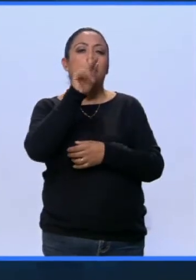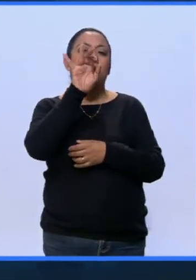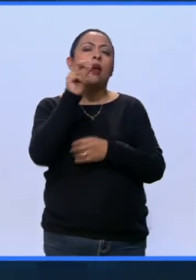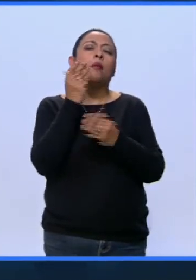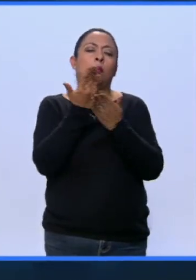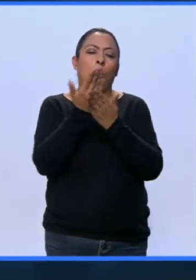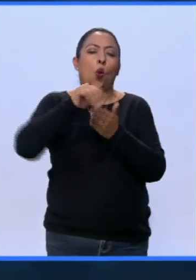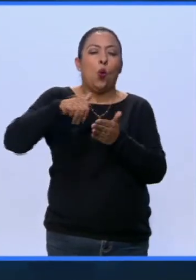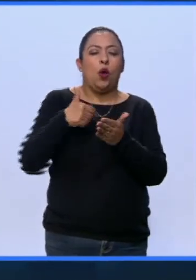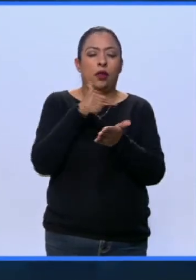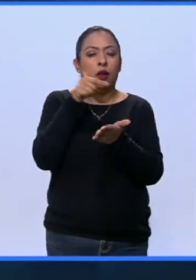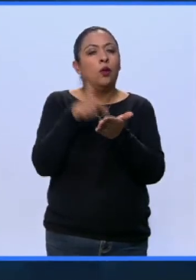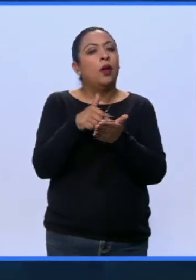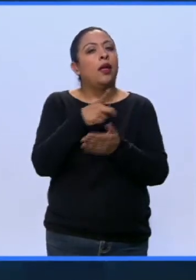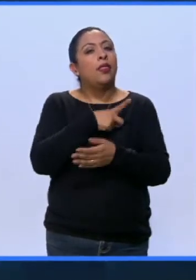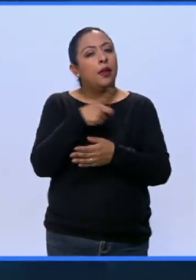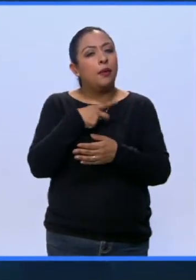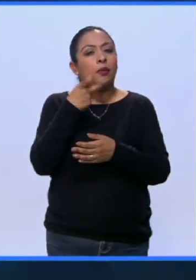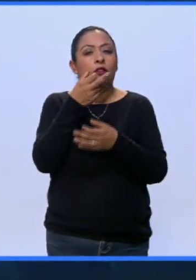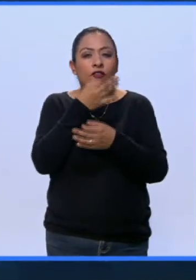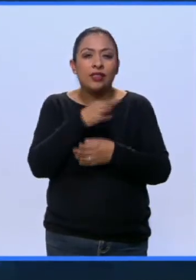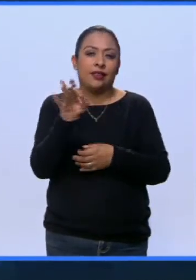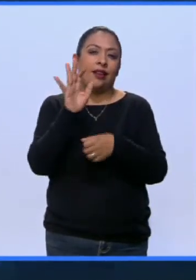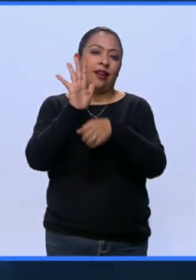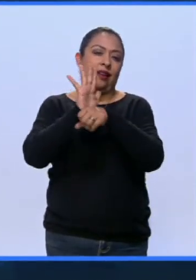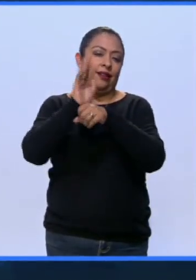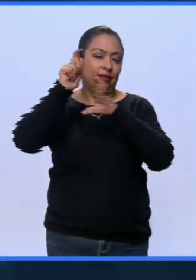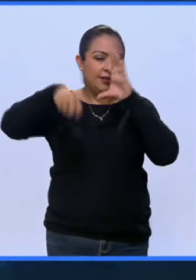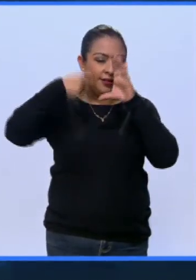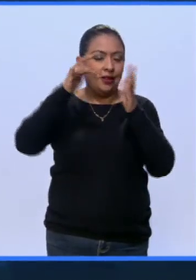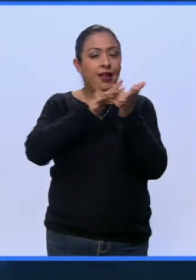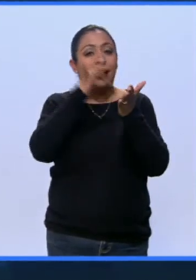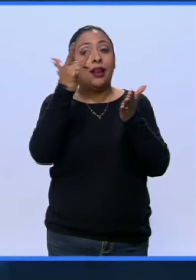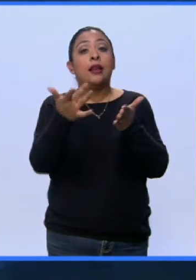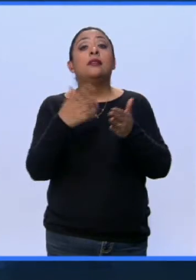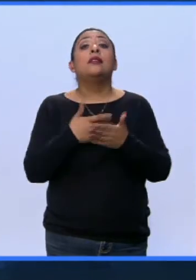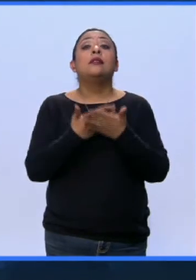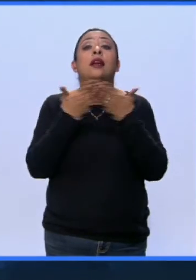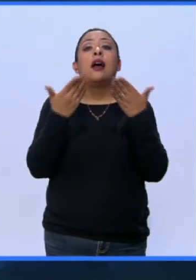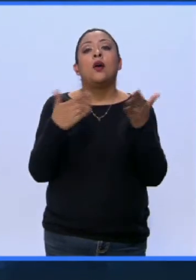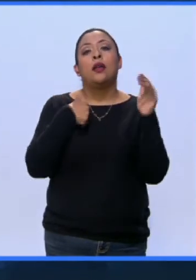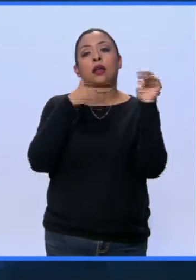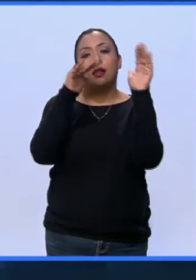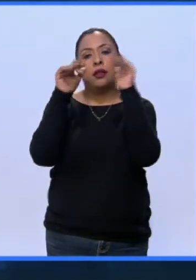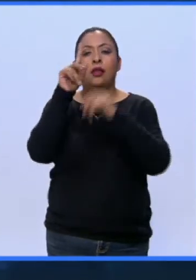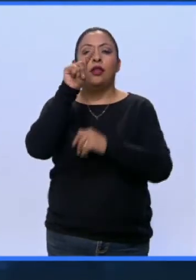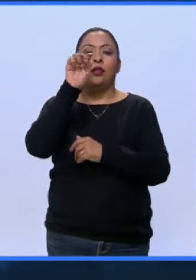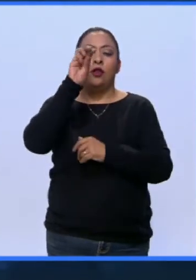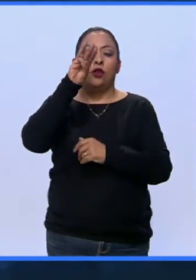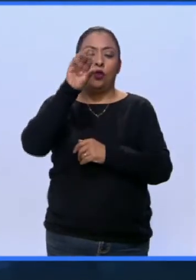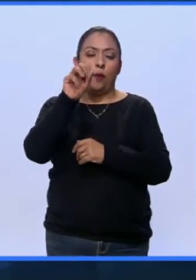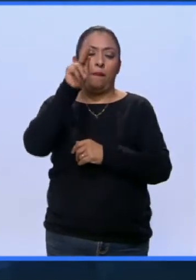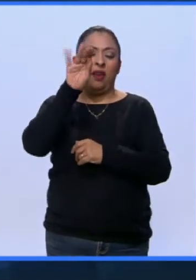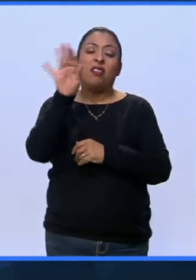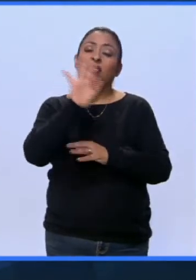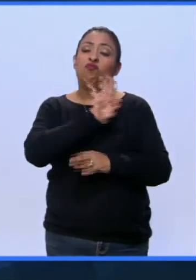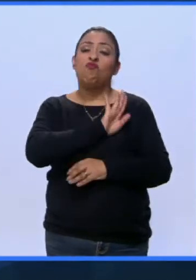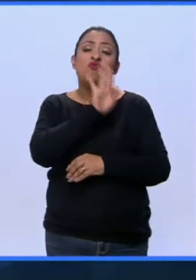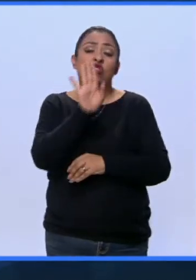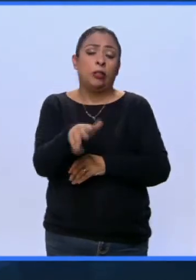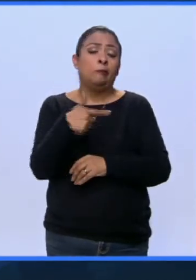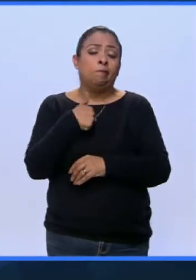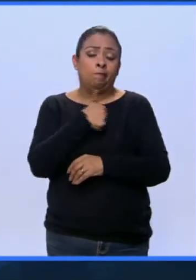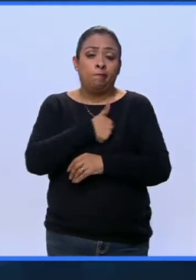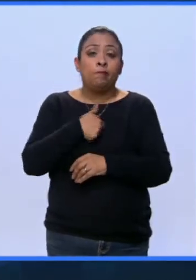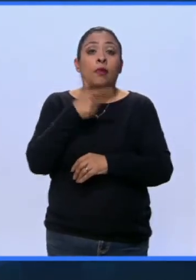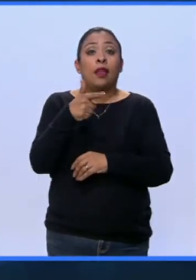un lugar, por favor. Hay que celebrar así el cine de esta manera. Muchas gracias. Y nos vamos. Nos despedimos con Tom Perry, quien falleció lamentablemente. se convirtió